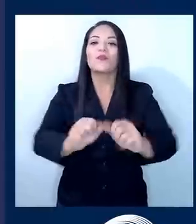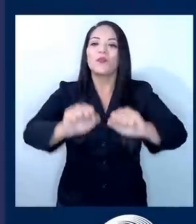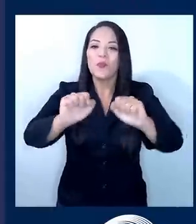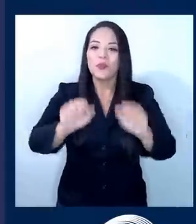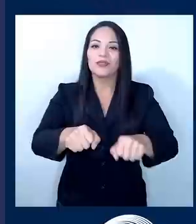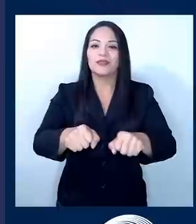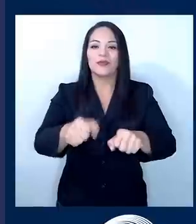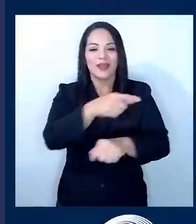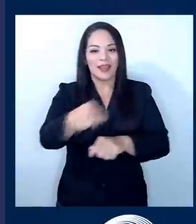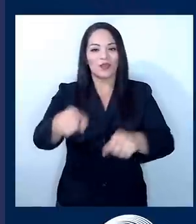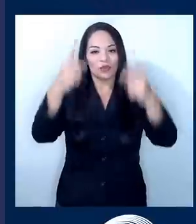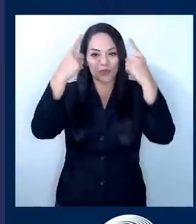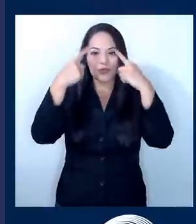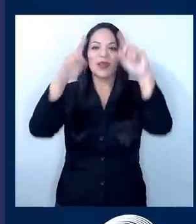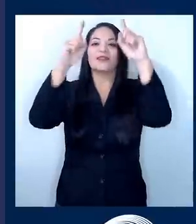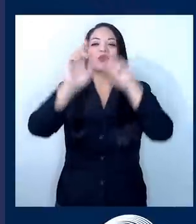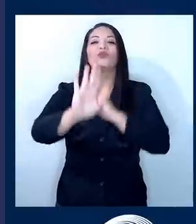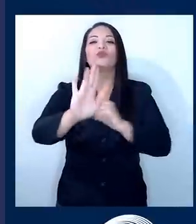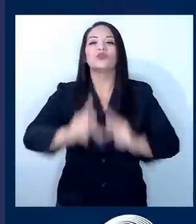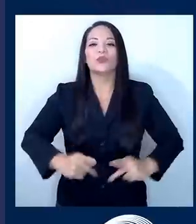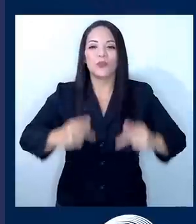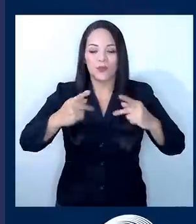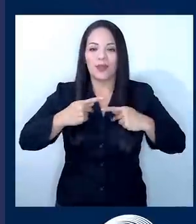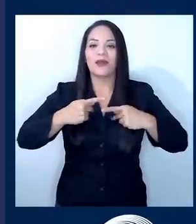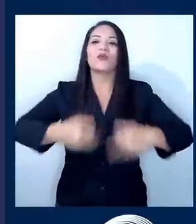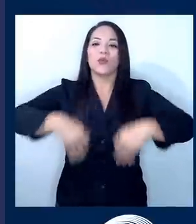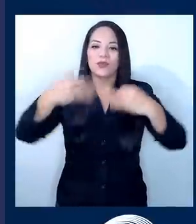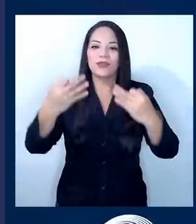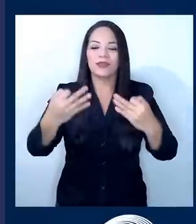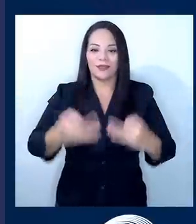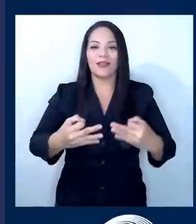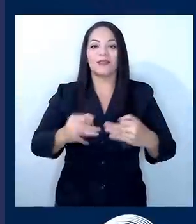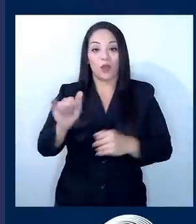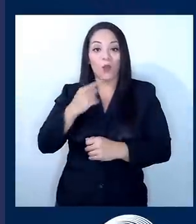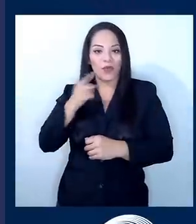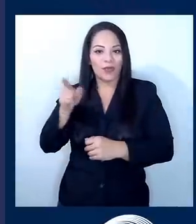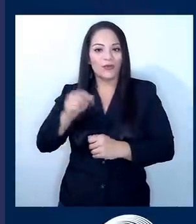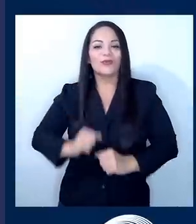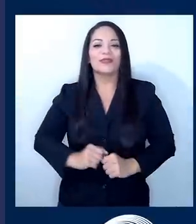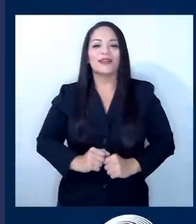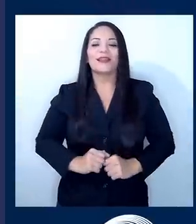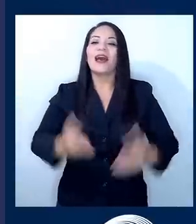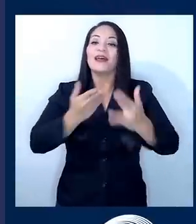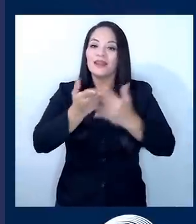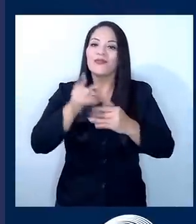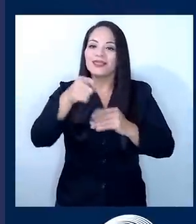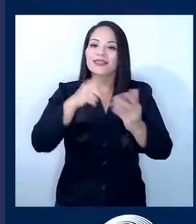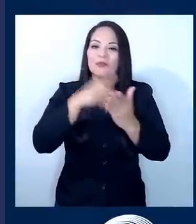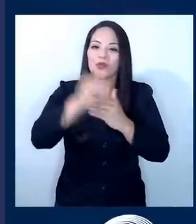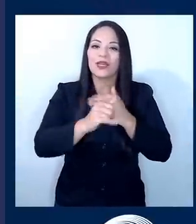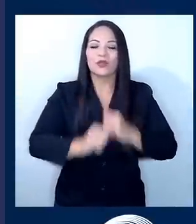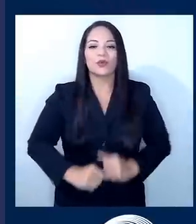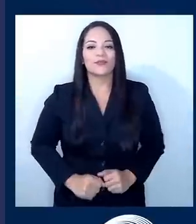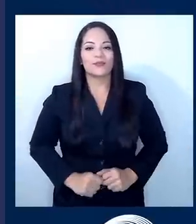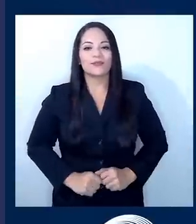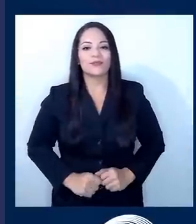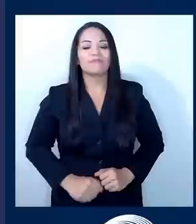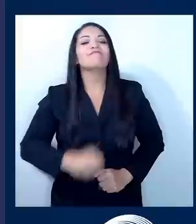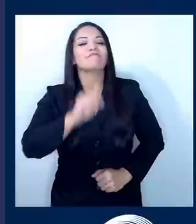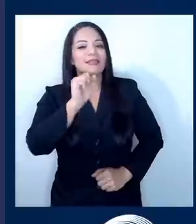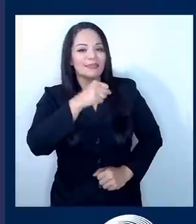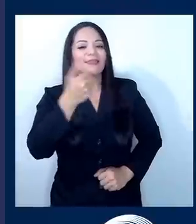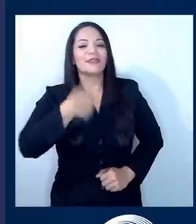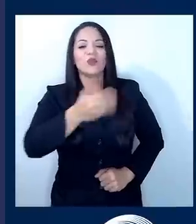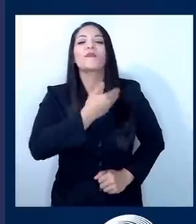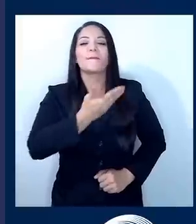éxito en la vida, contundente, como dijo usted, a través de este proyecto. Así es, señor presidente.